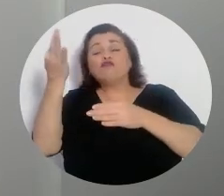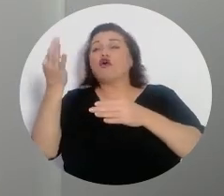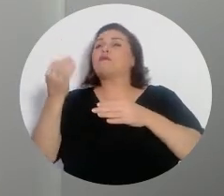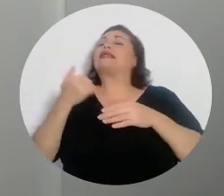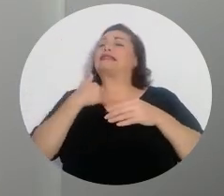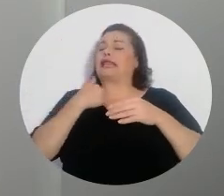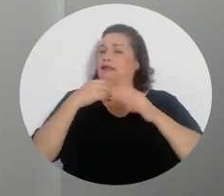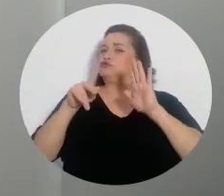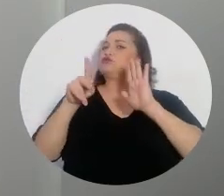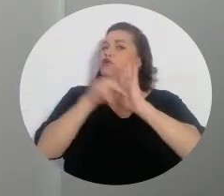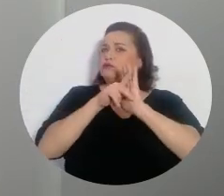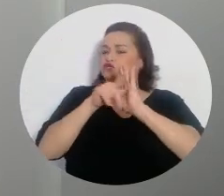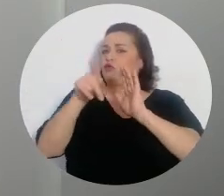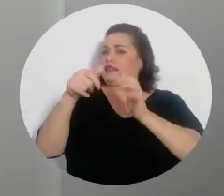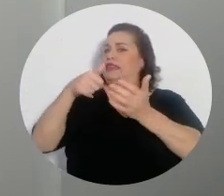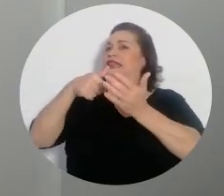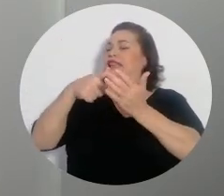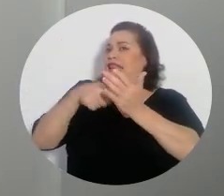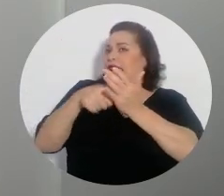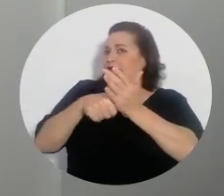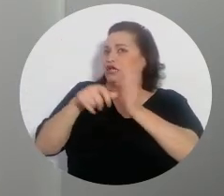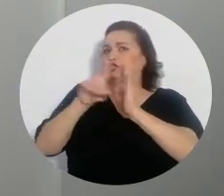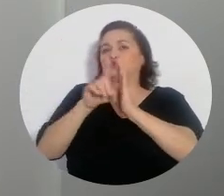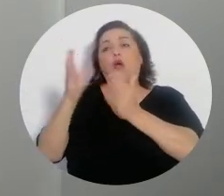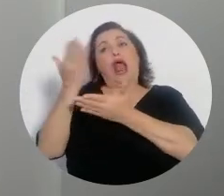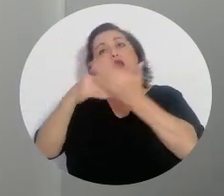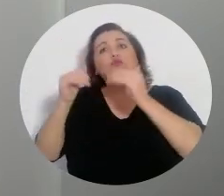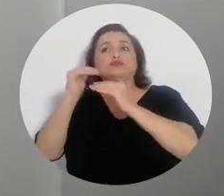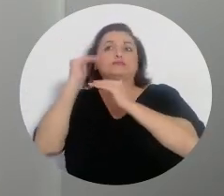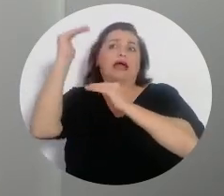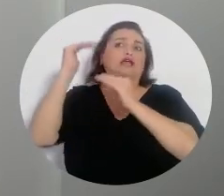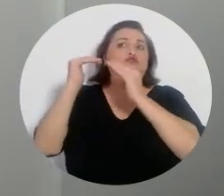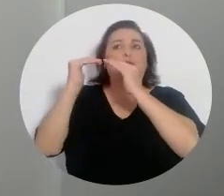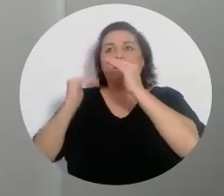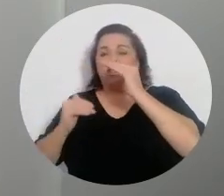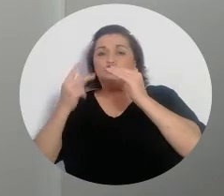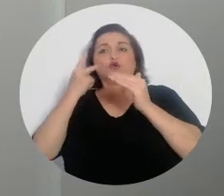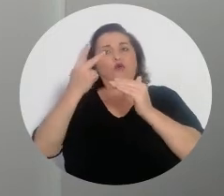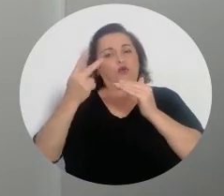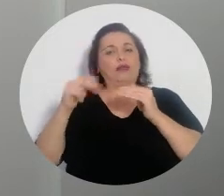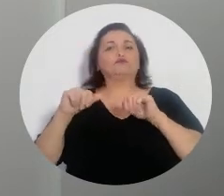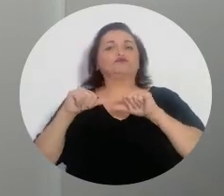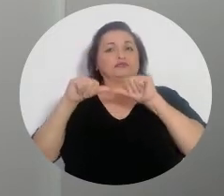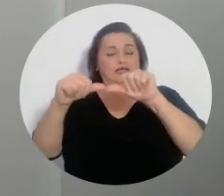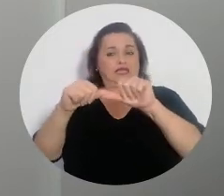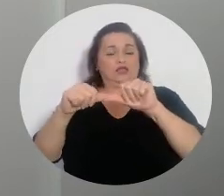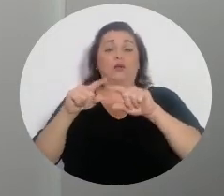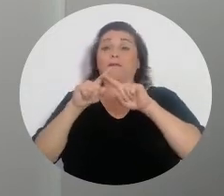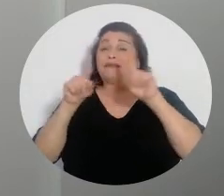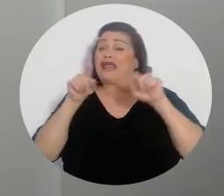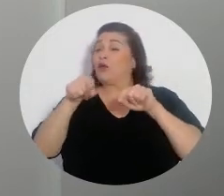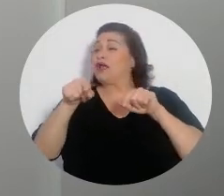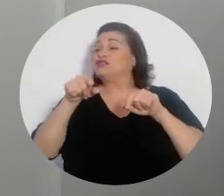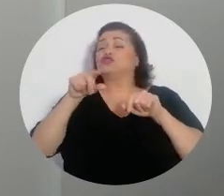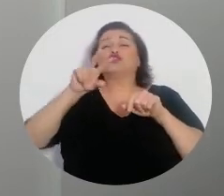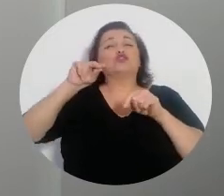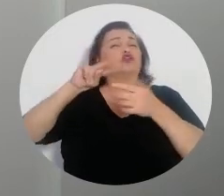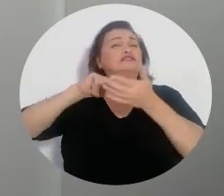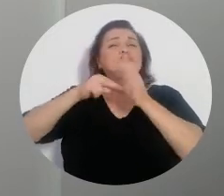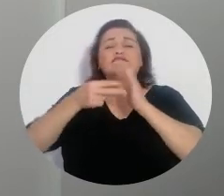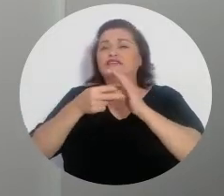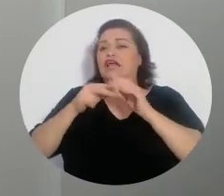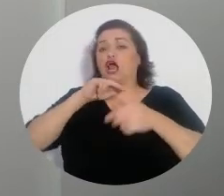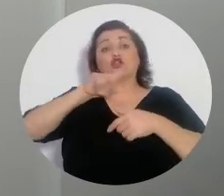restringidos esos derechos de participación política. Algunos más o algunos menos, como lo veremos de seguido. Sin embargo, esto no impide que